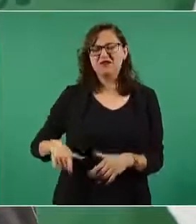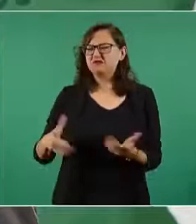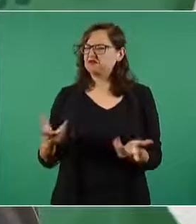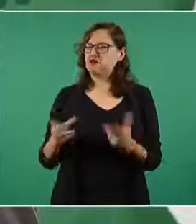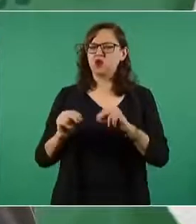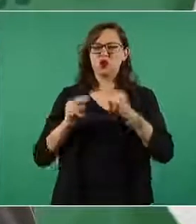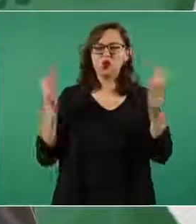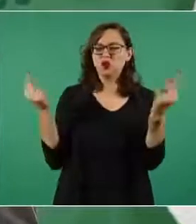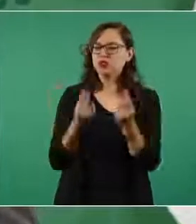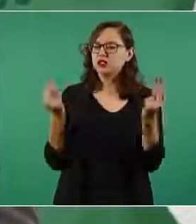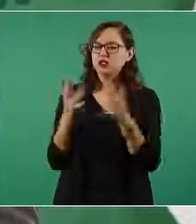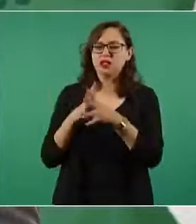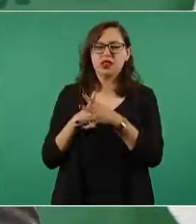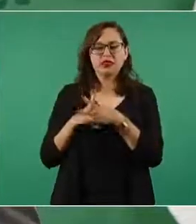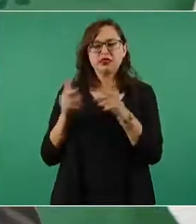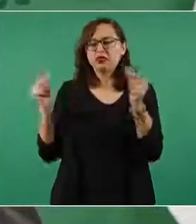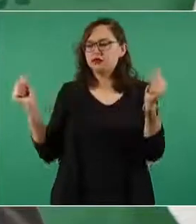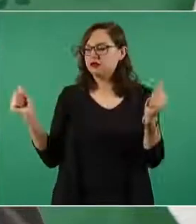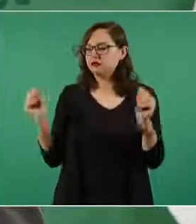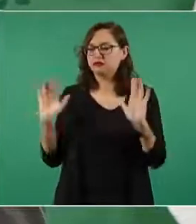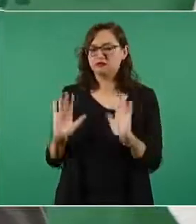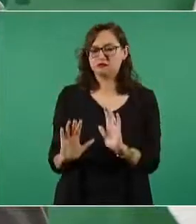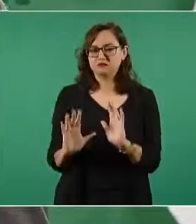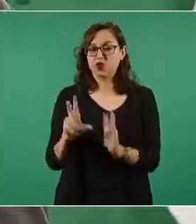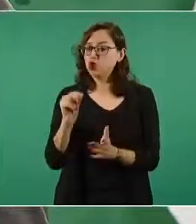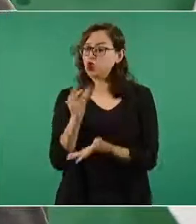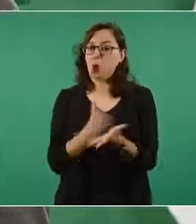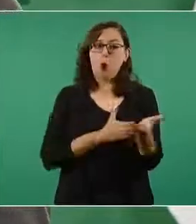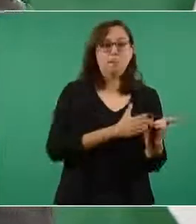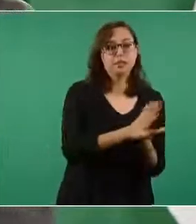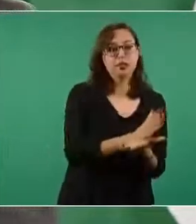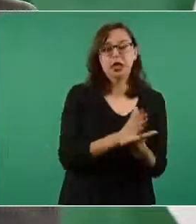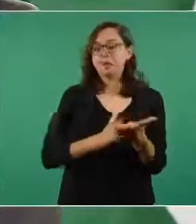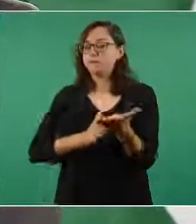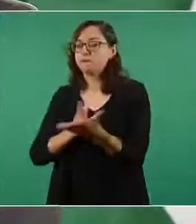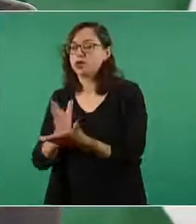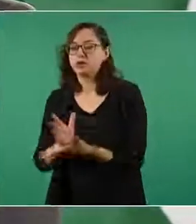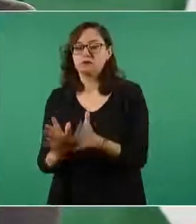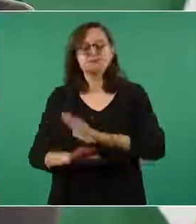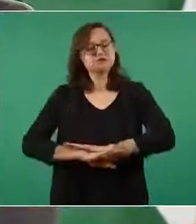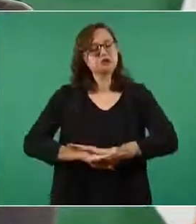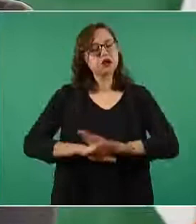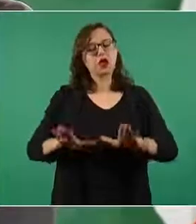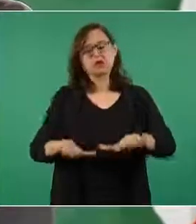pero no meterse en promover el desarrollo.